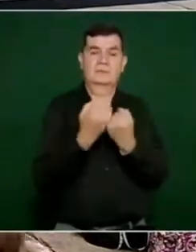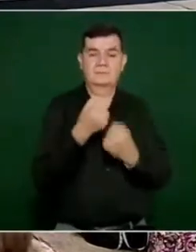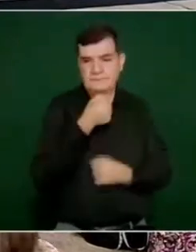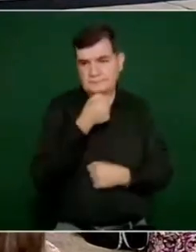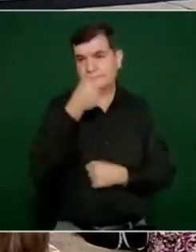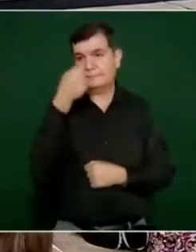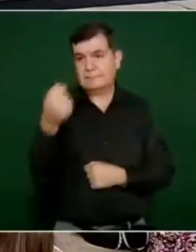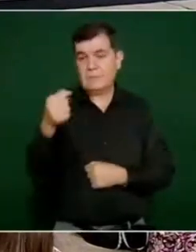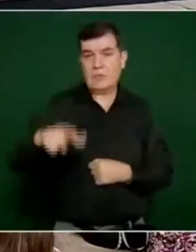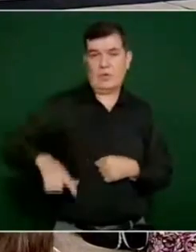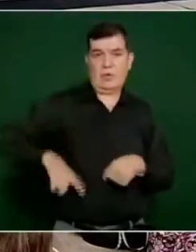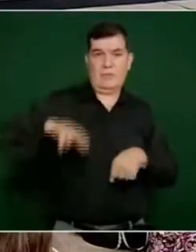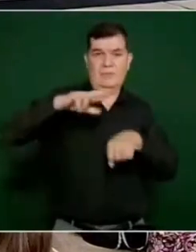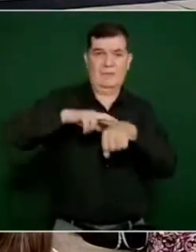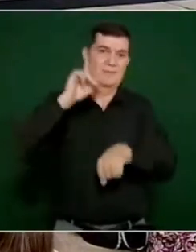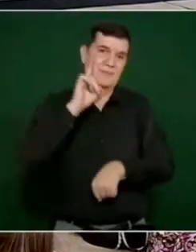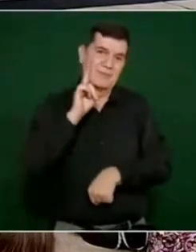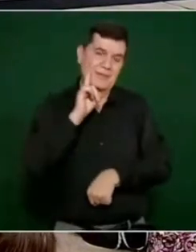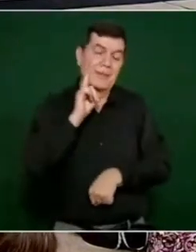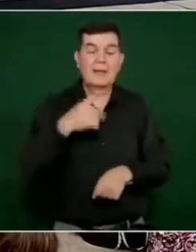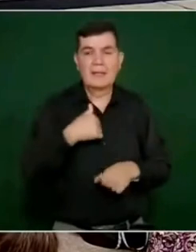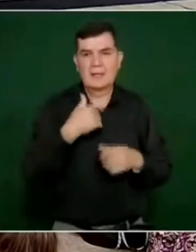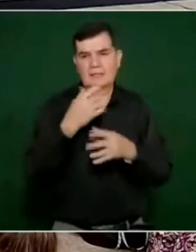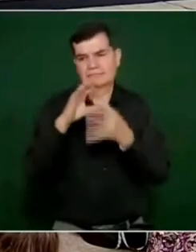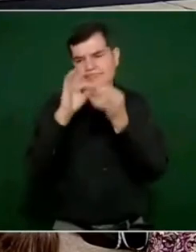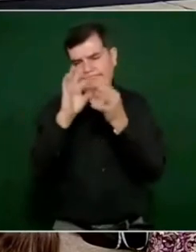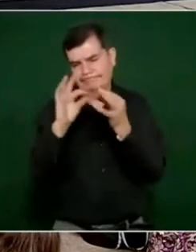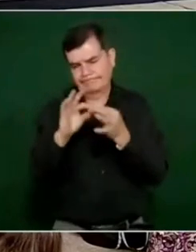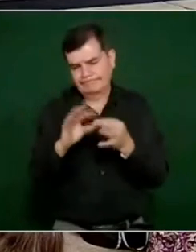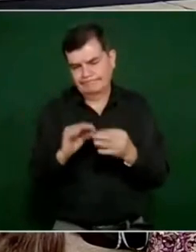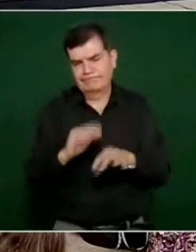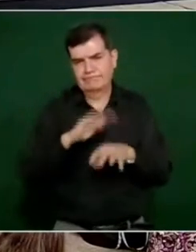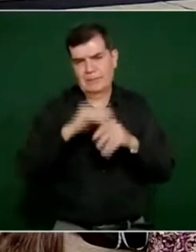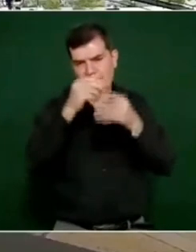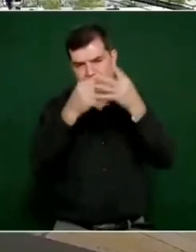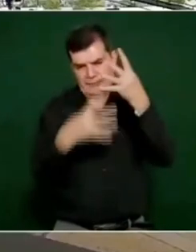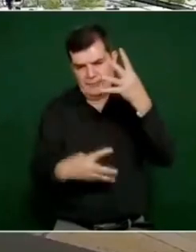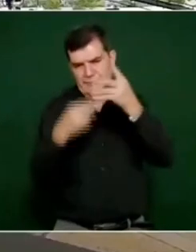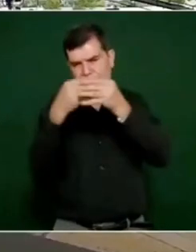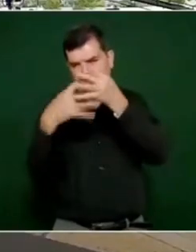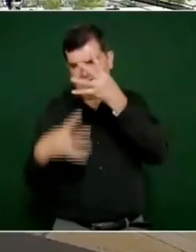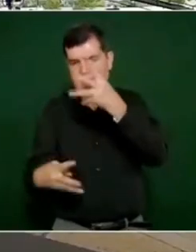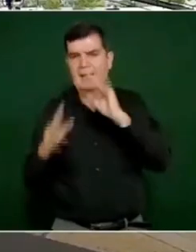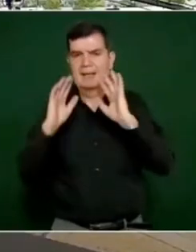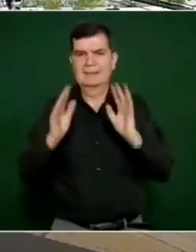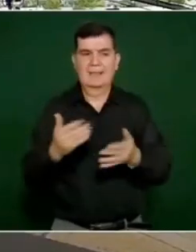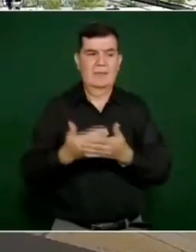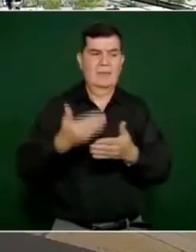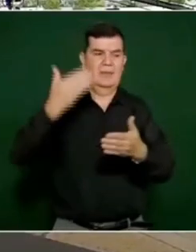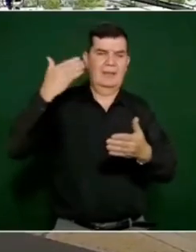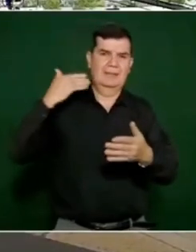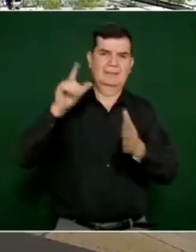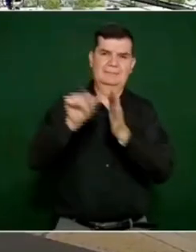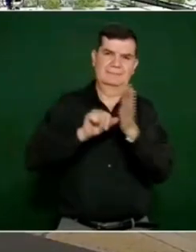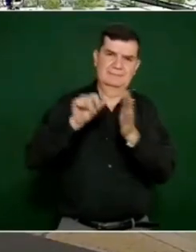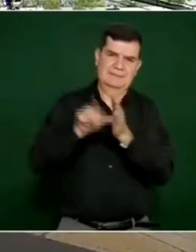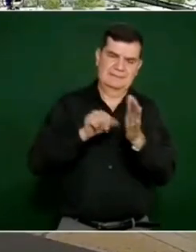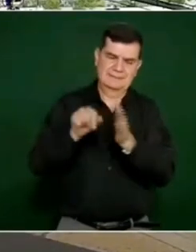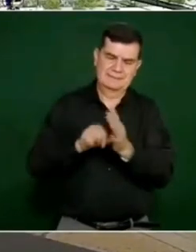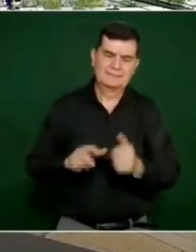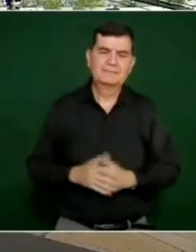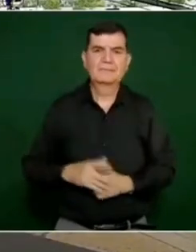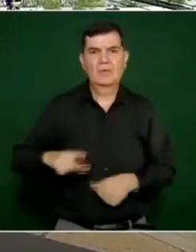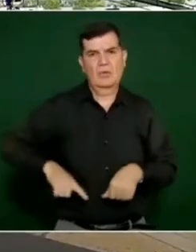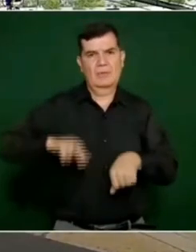palabra a la gobernadora y después vamos a ir dando el informe como lo hemos estado dando en los últimos meses. Adelante,